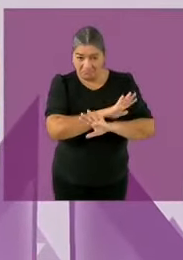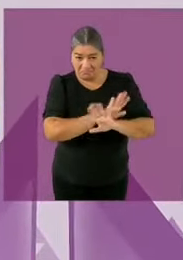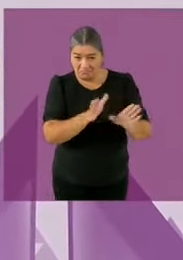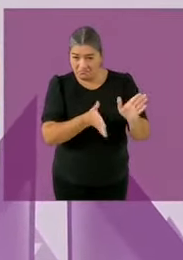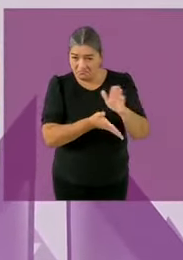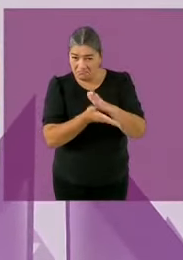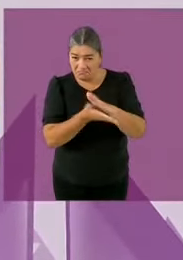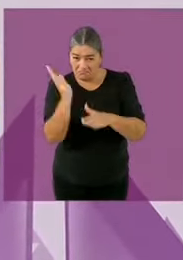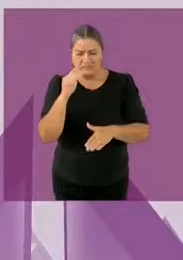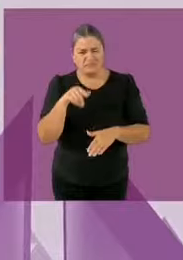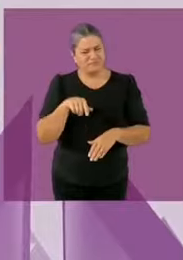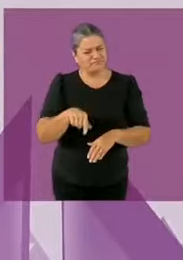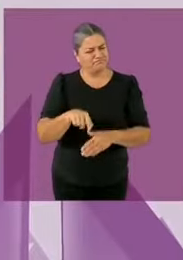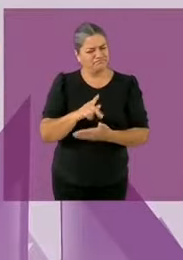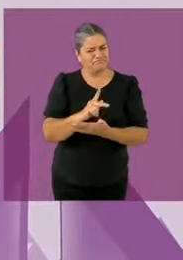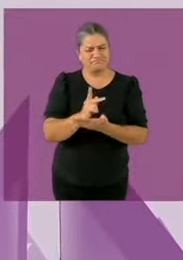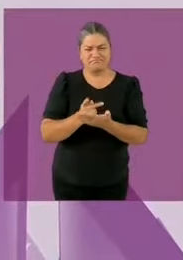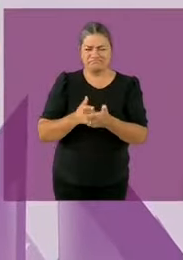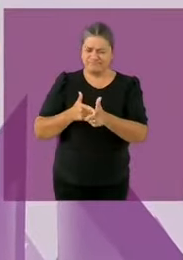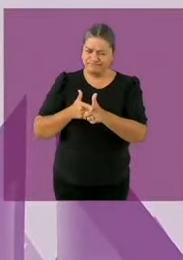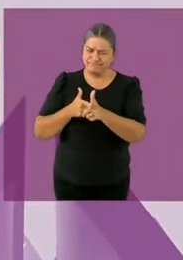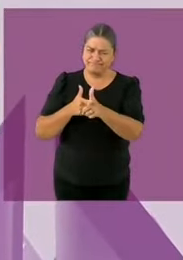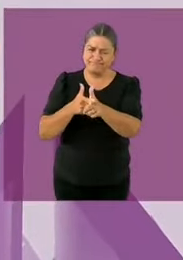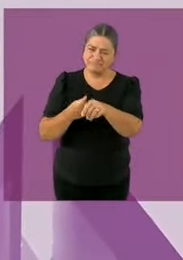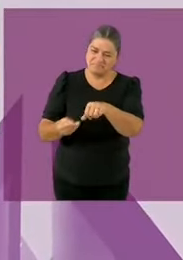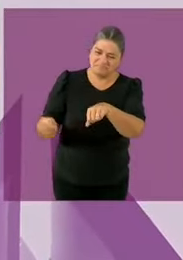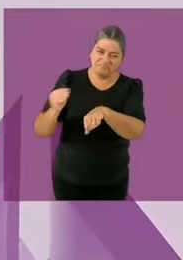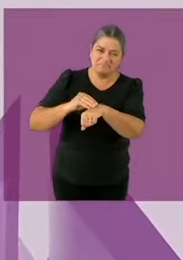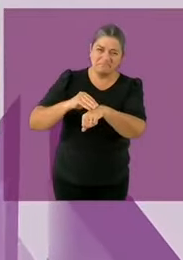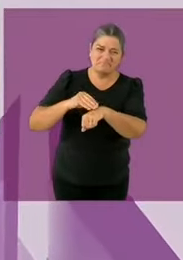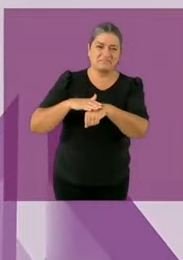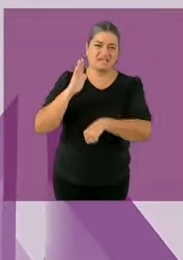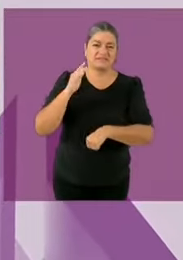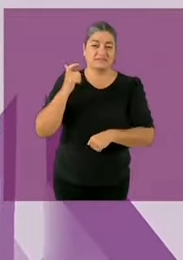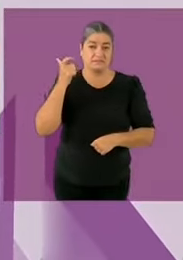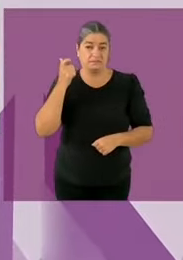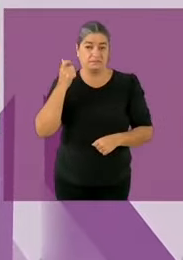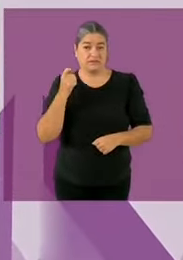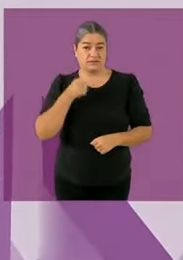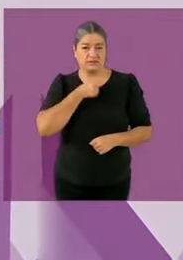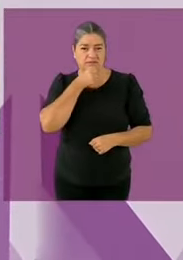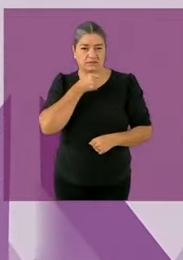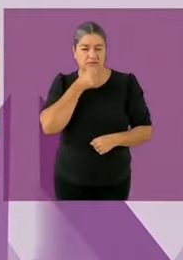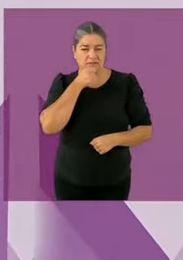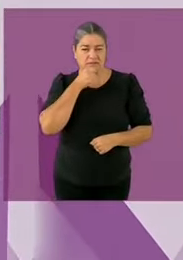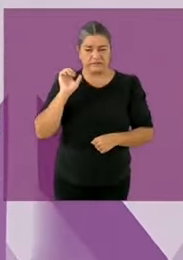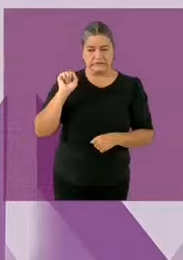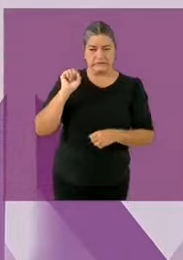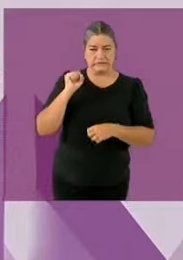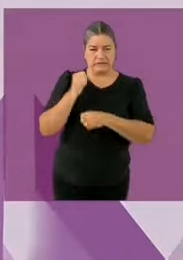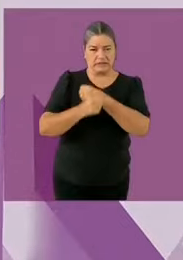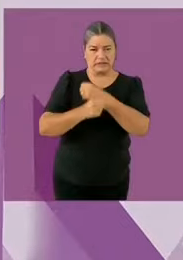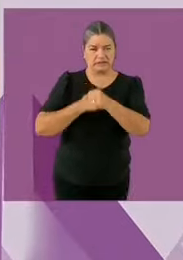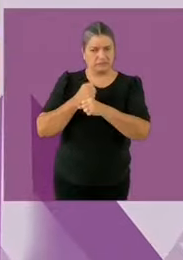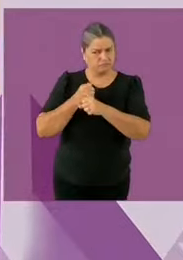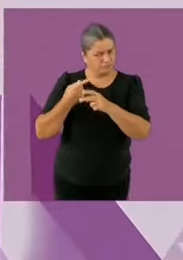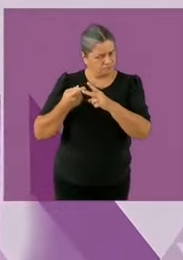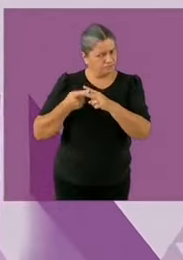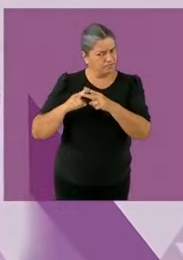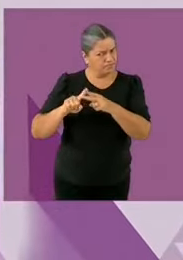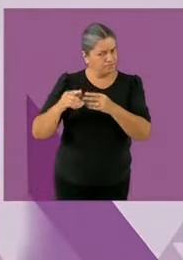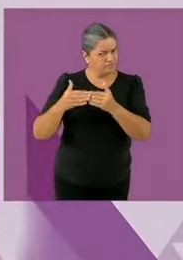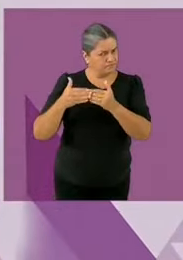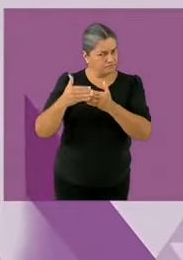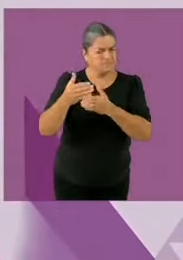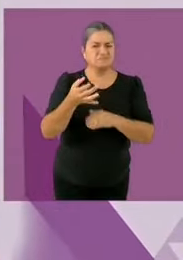le vamos a poner la pensión desde los 60 años los adultos mayores tenerán medicinas las mujeres van a tener la tarjeta la